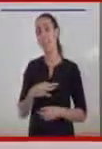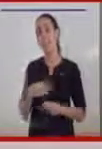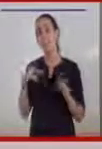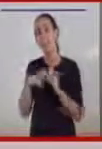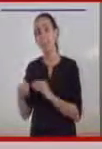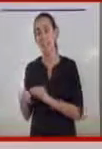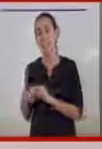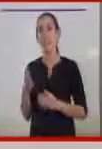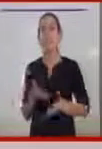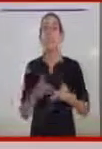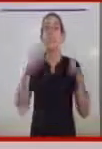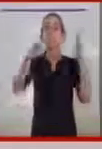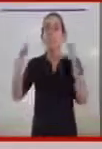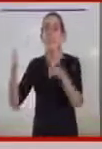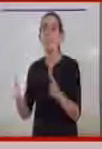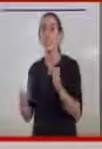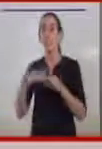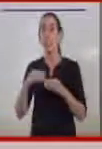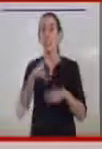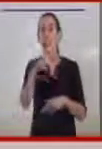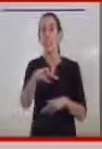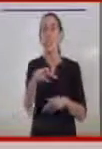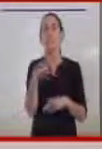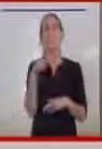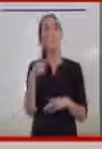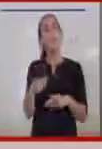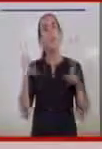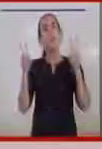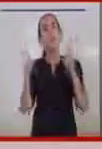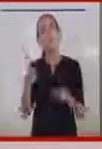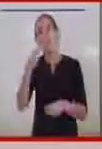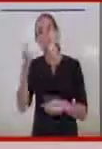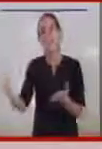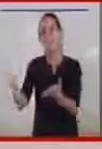personalizada y atención al cliente. Yo creo que puede ser un tema que nos interese a todos.